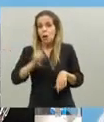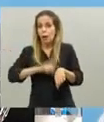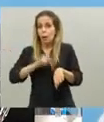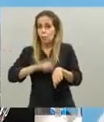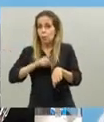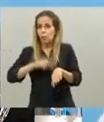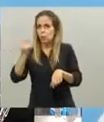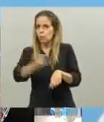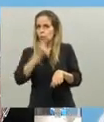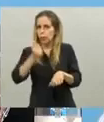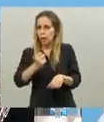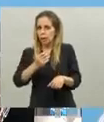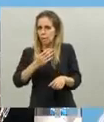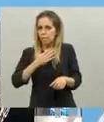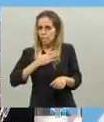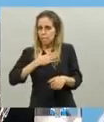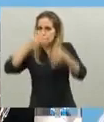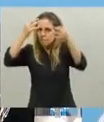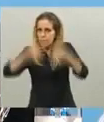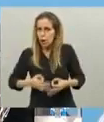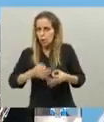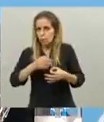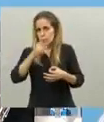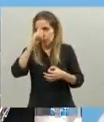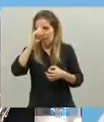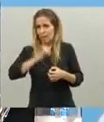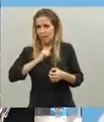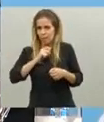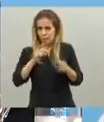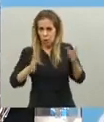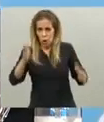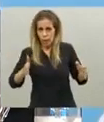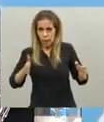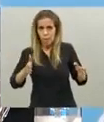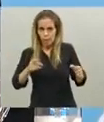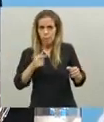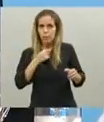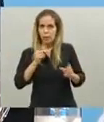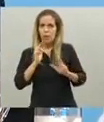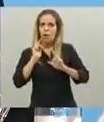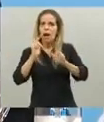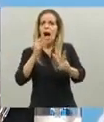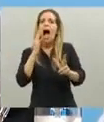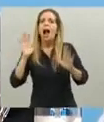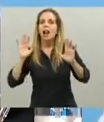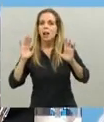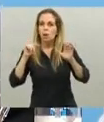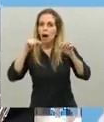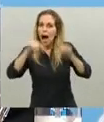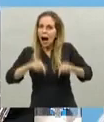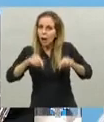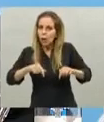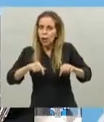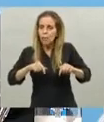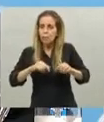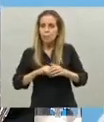de apechugar el peor momento también quiero decirles algo en este punto